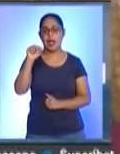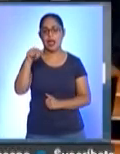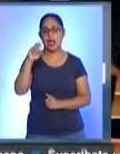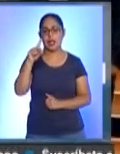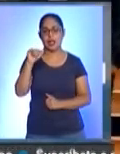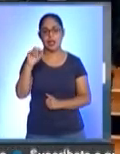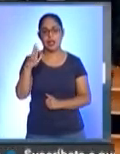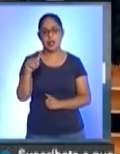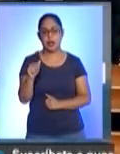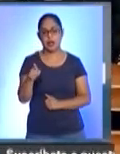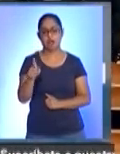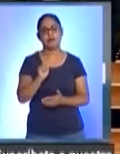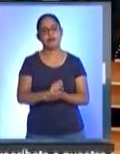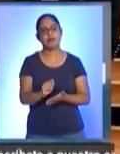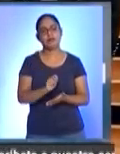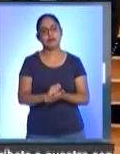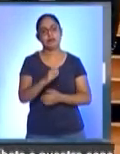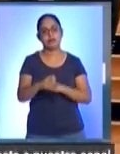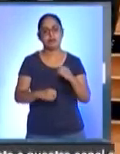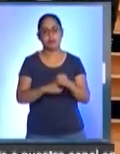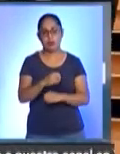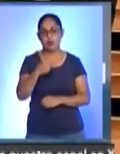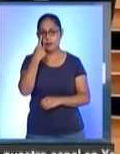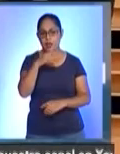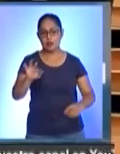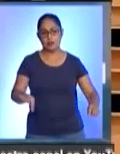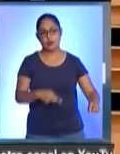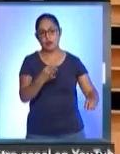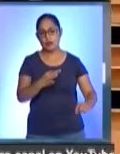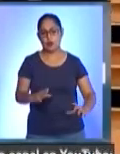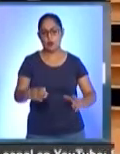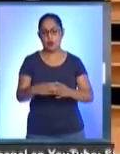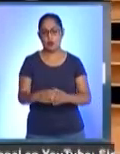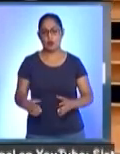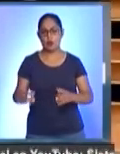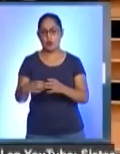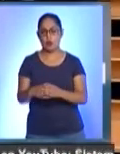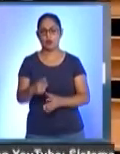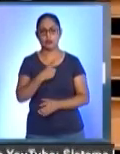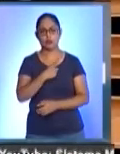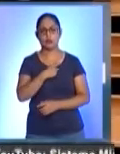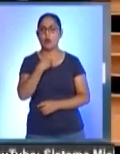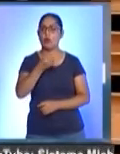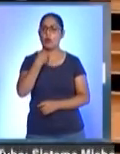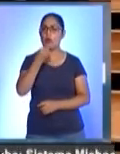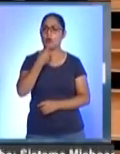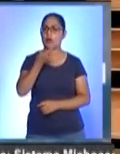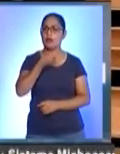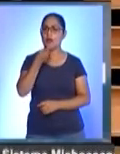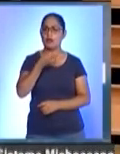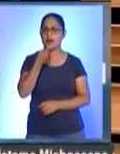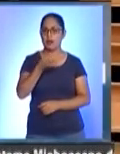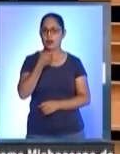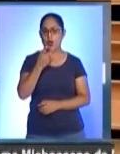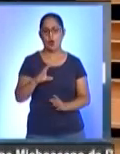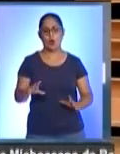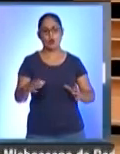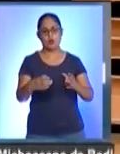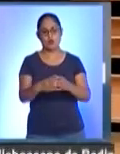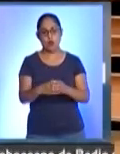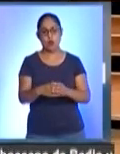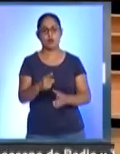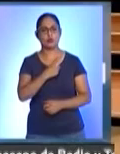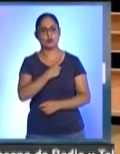sinfónico escribió, entre otras obras, el salmo para orquesta, coros y solista, así como el oratorio Amigos en Llave para coros, solista,